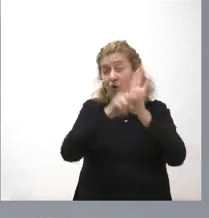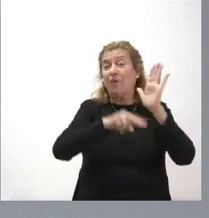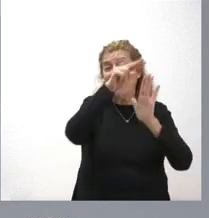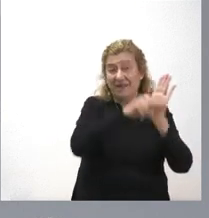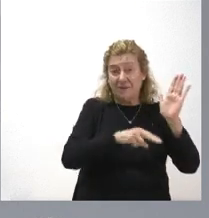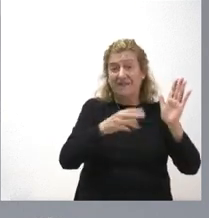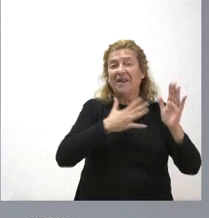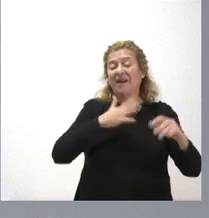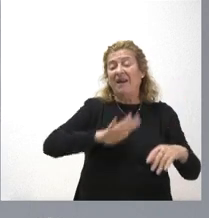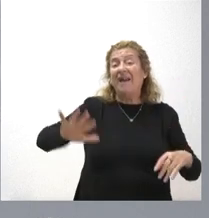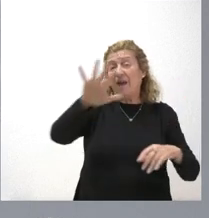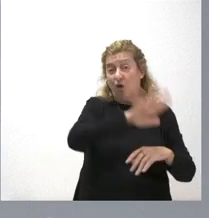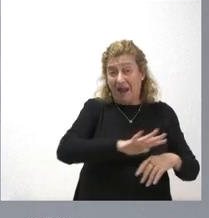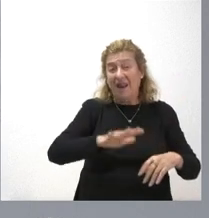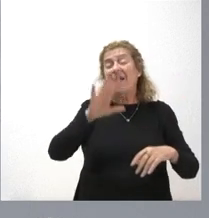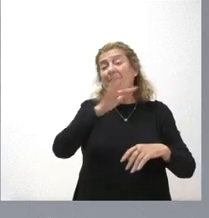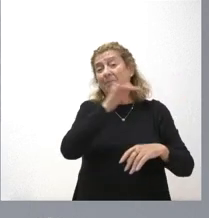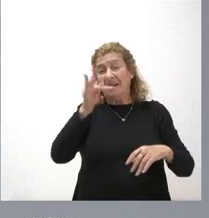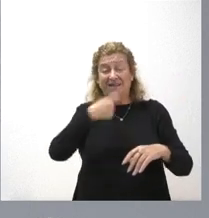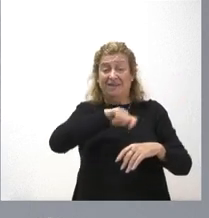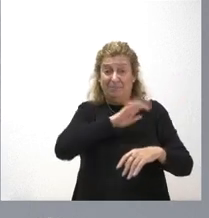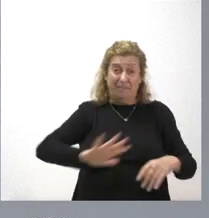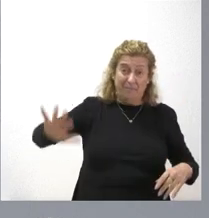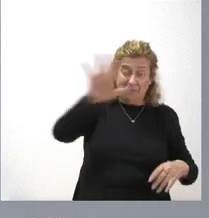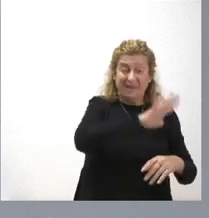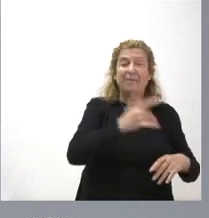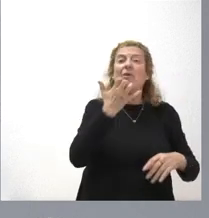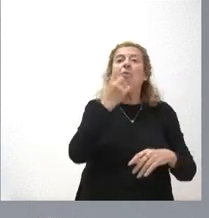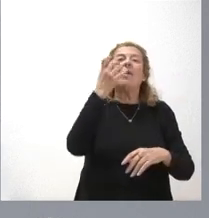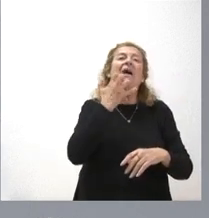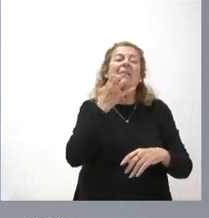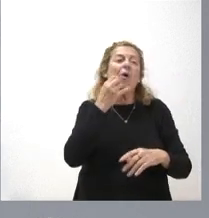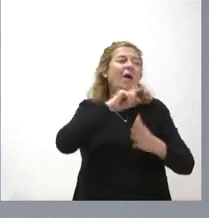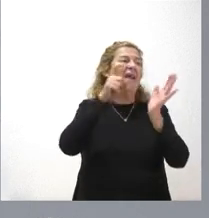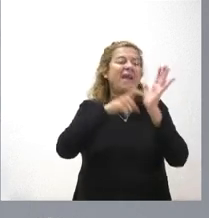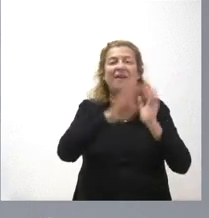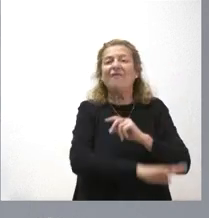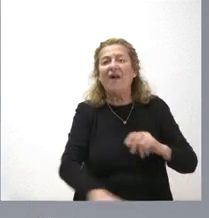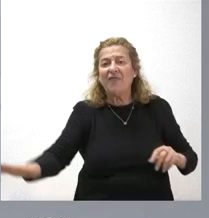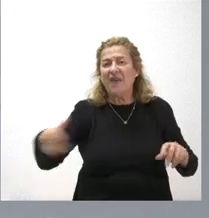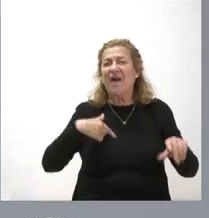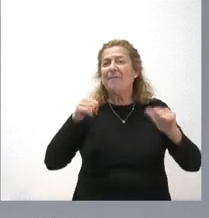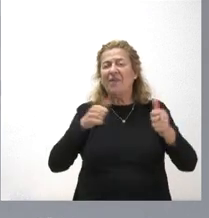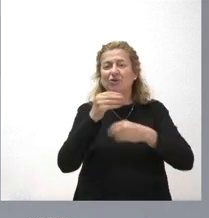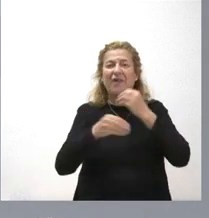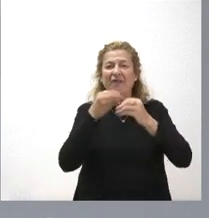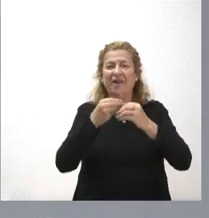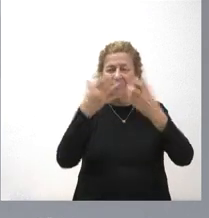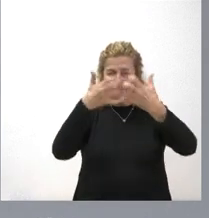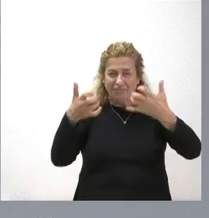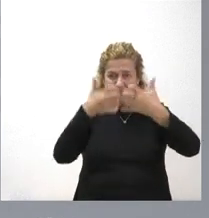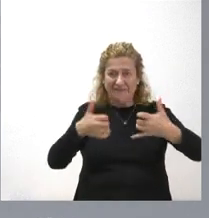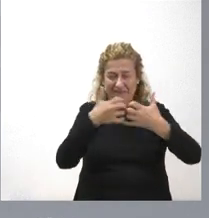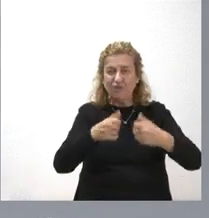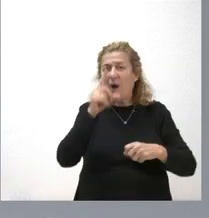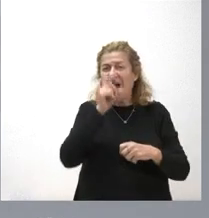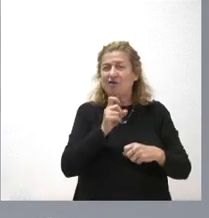a nivel regional como a nivel estatal por ponerles un ejemplo la ley de infancia empezamos a elaborar el texto se empezó en